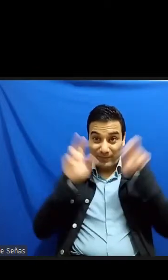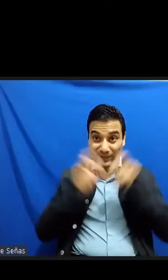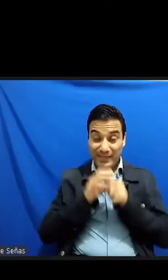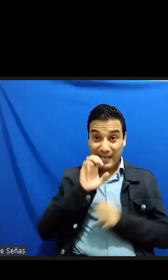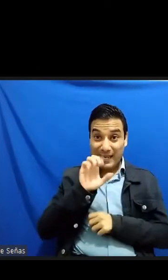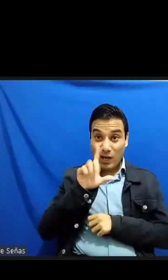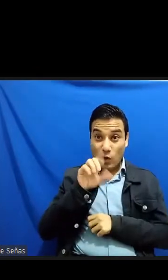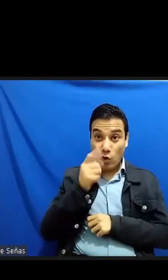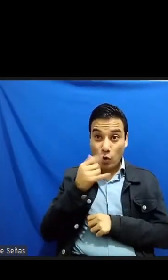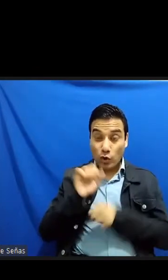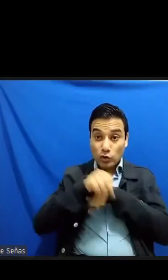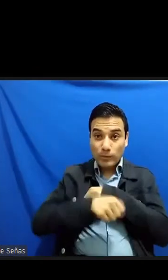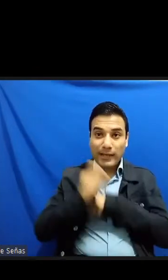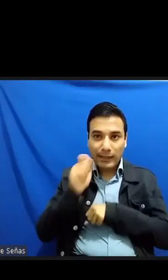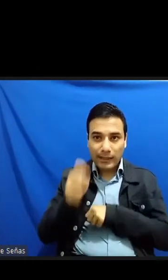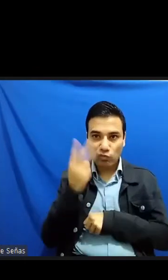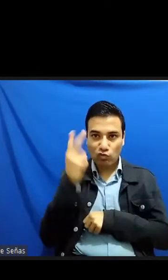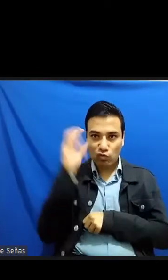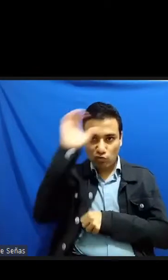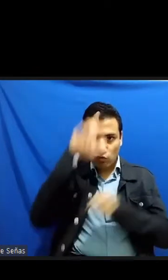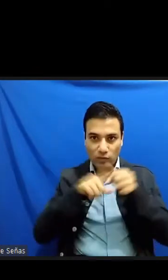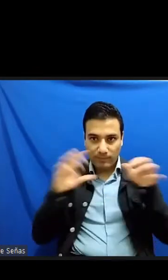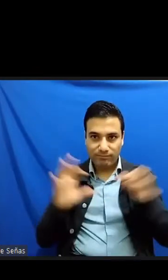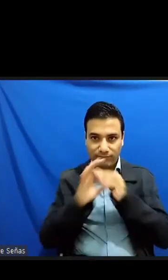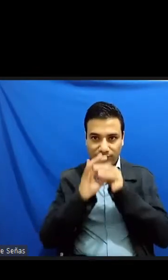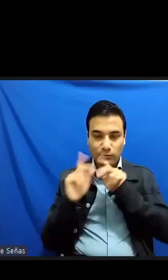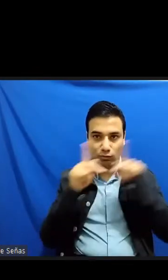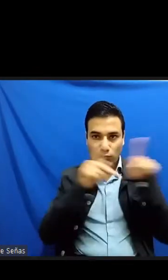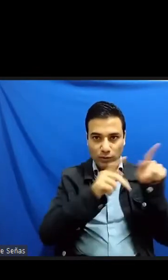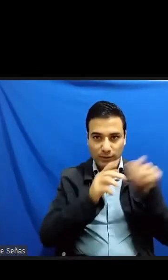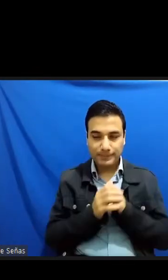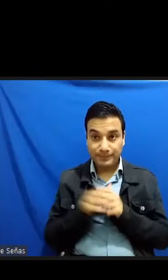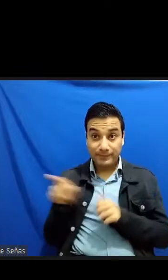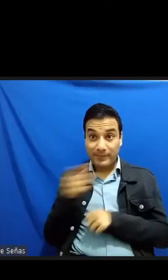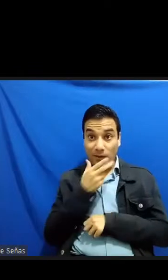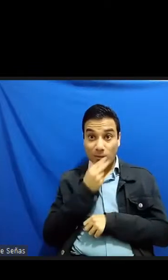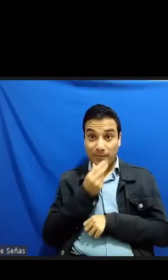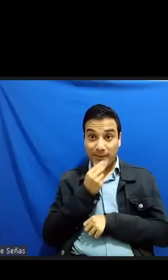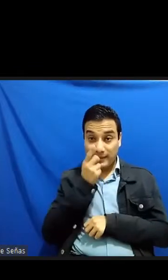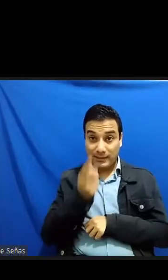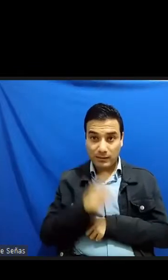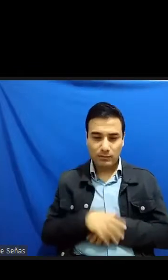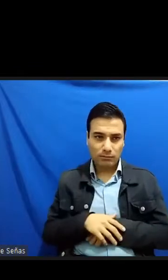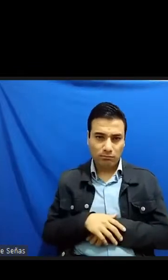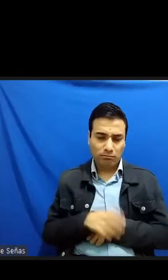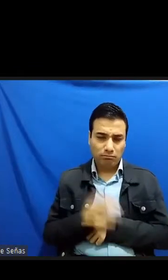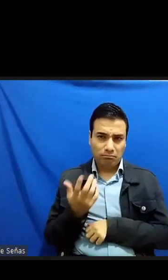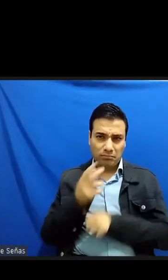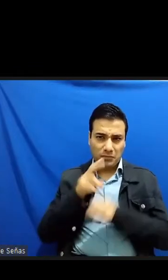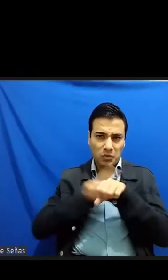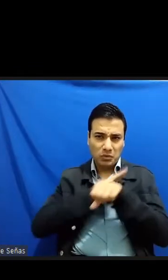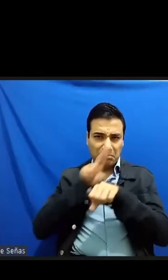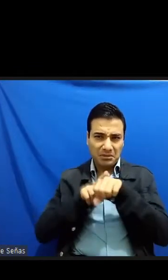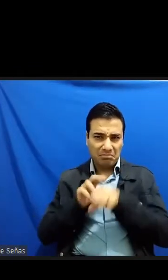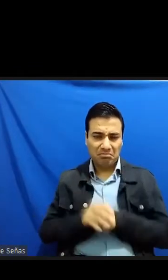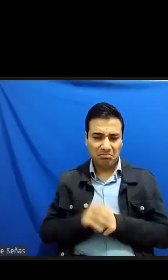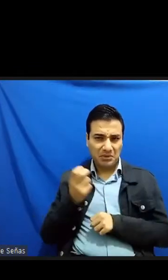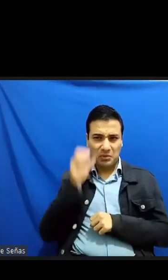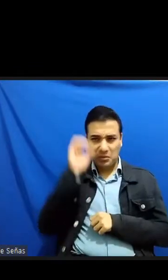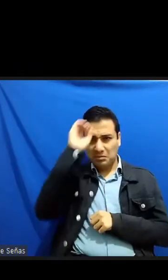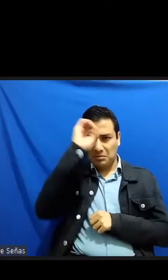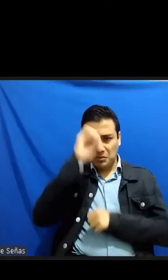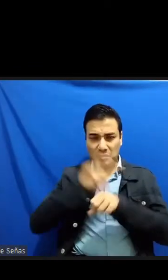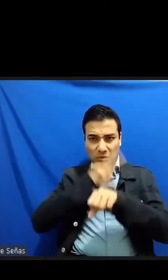puente entre dos culturas para Nagaoka era la mirada normal no la enferma no la